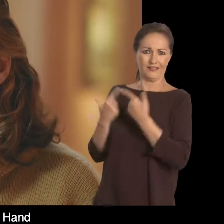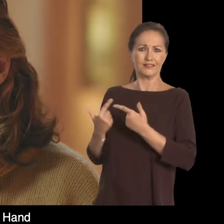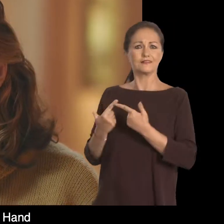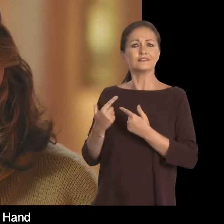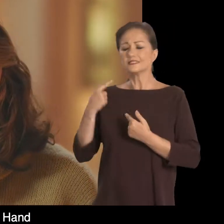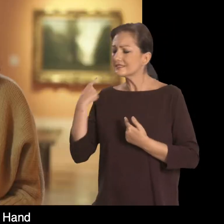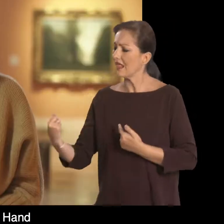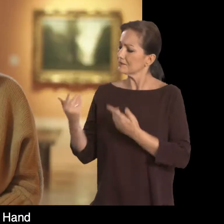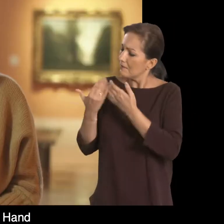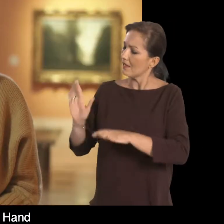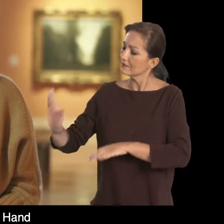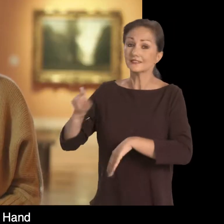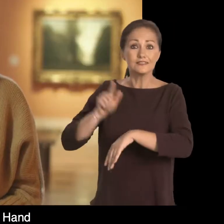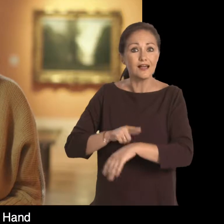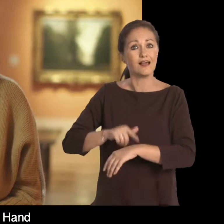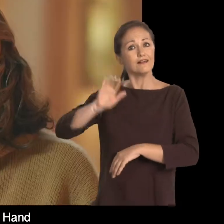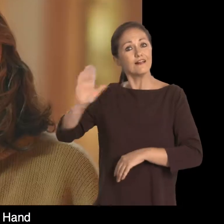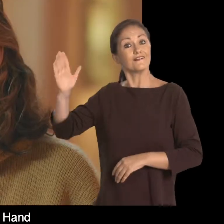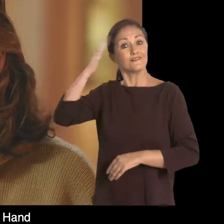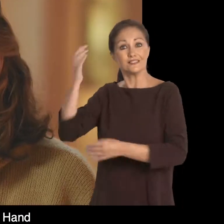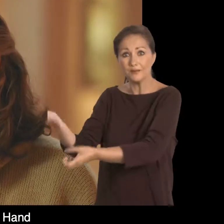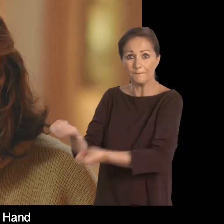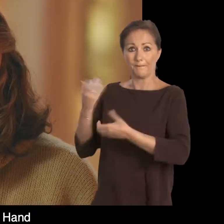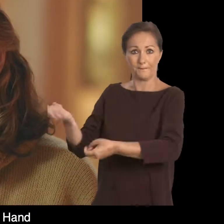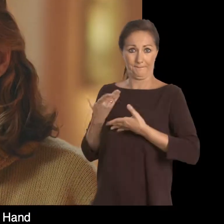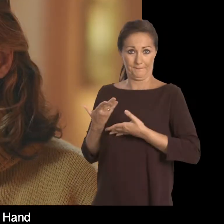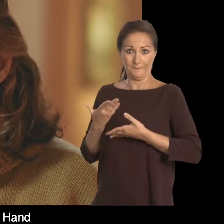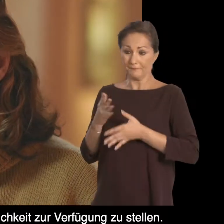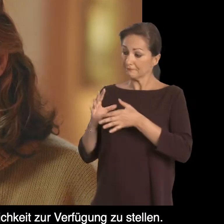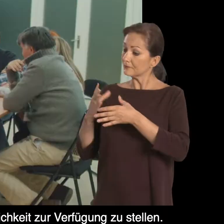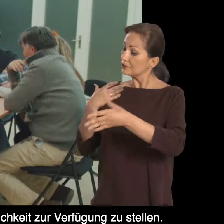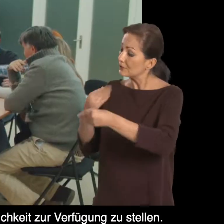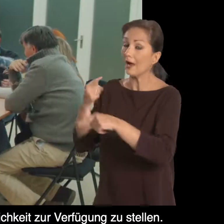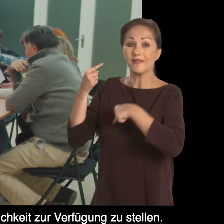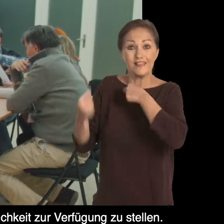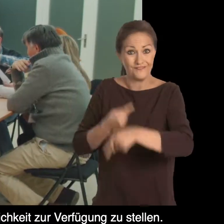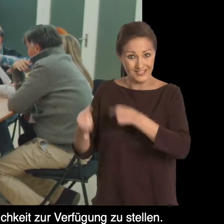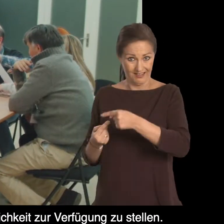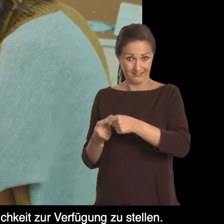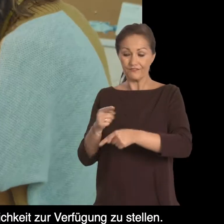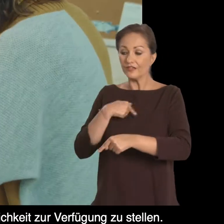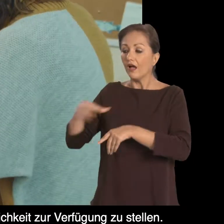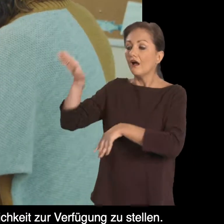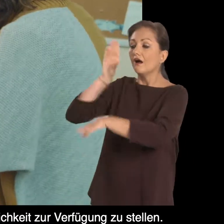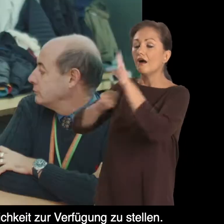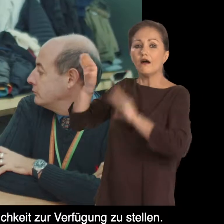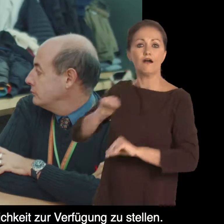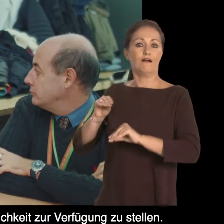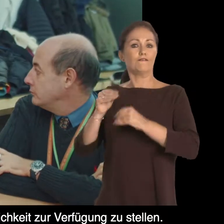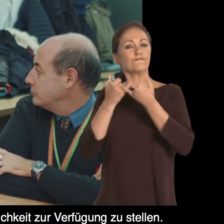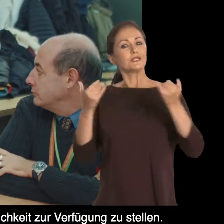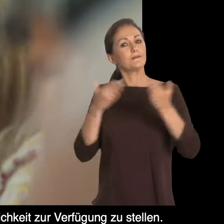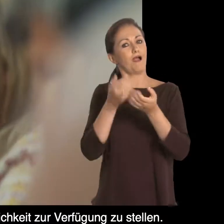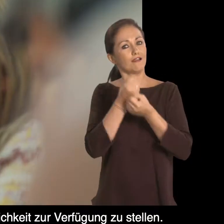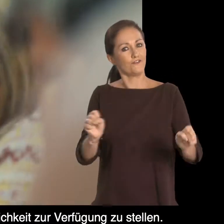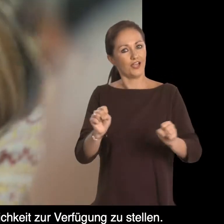aprender de primera mano y de manera continua con personas que están dispuestas a entregarnos su tiempo y su conocimiento en temas de accesibilidad.